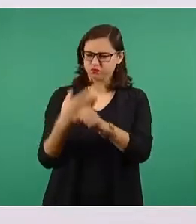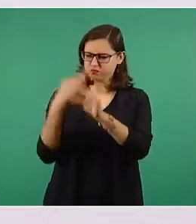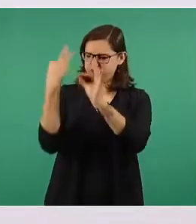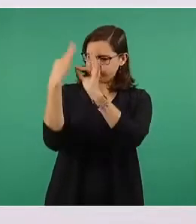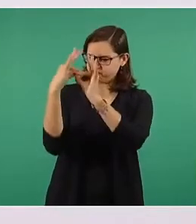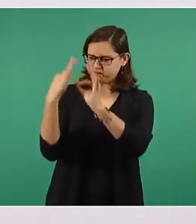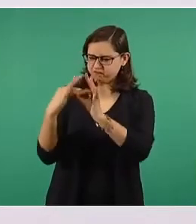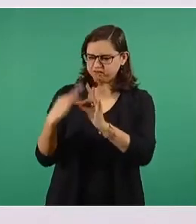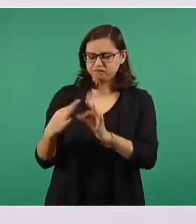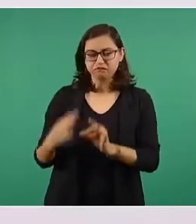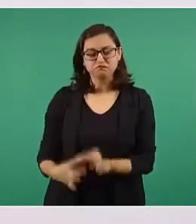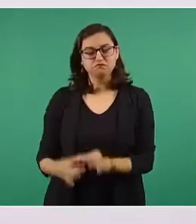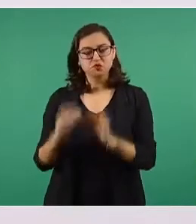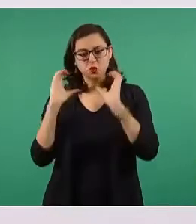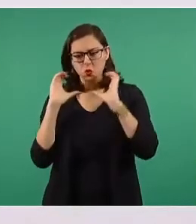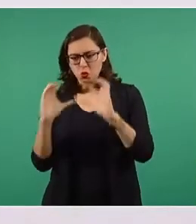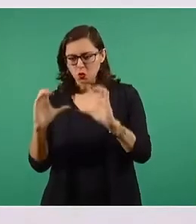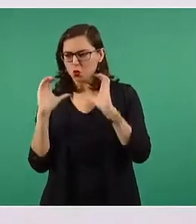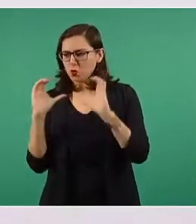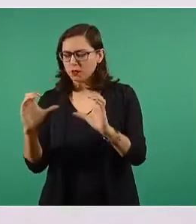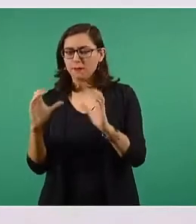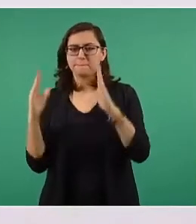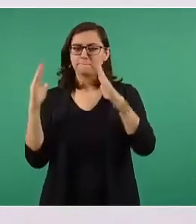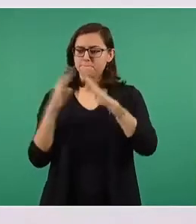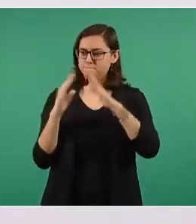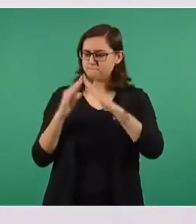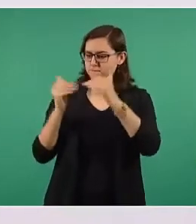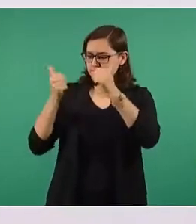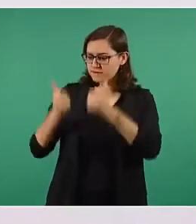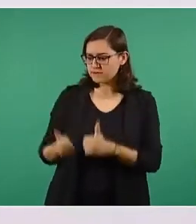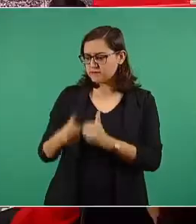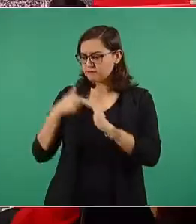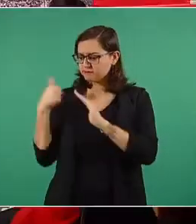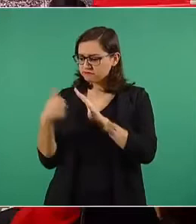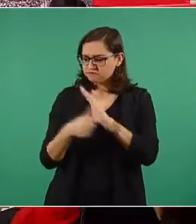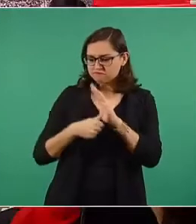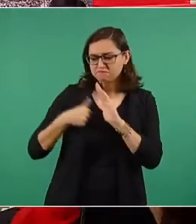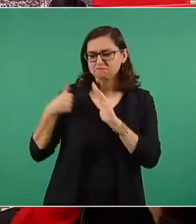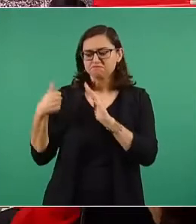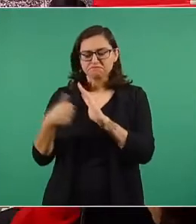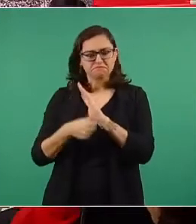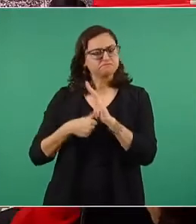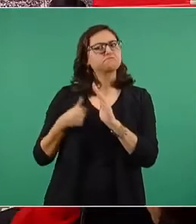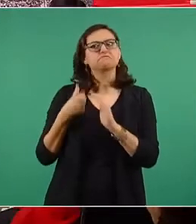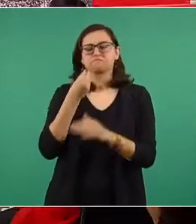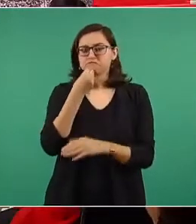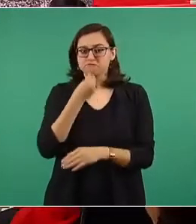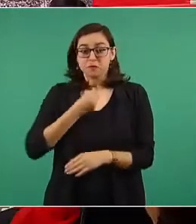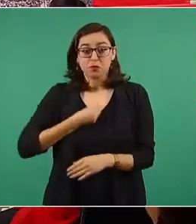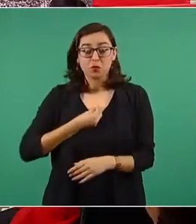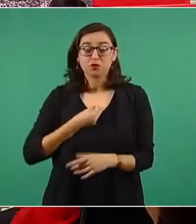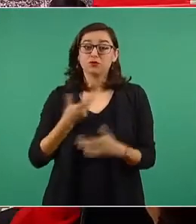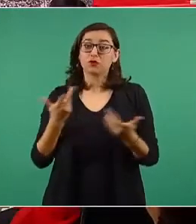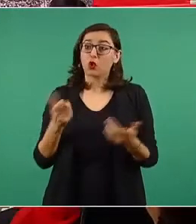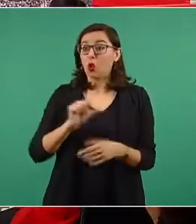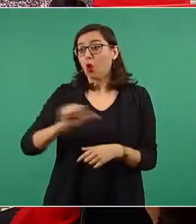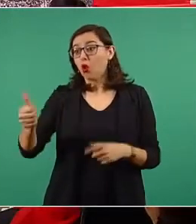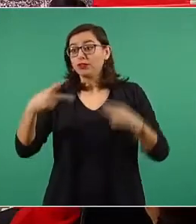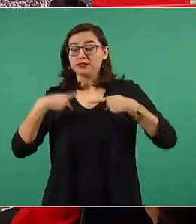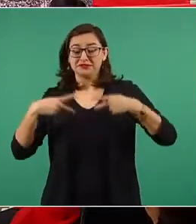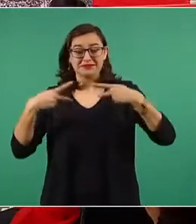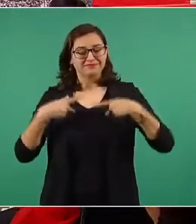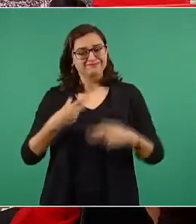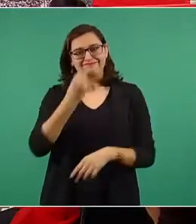ya sea en sus domicilios o quienes tienen la necesidad imperiosa de salir a buscar el